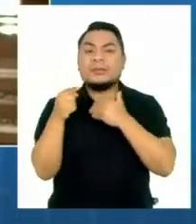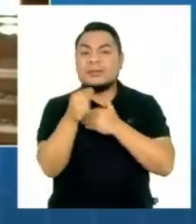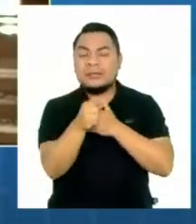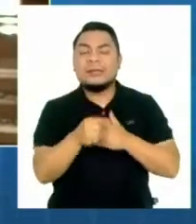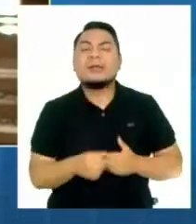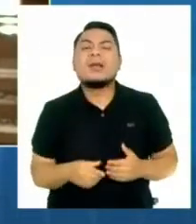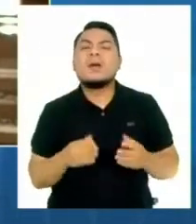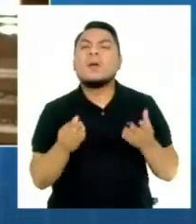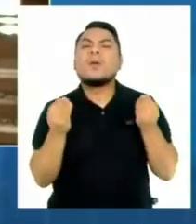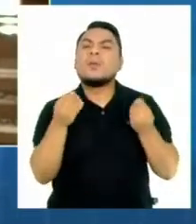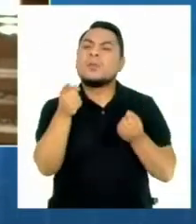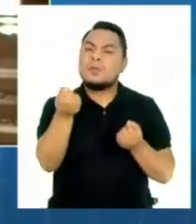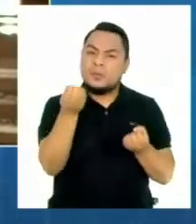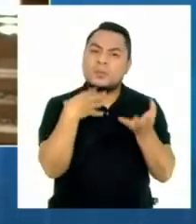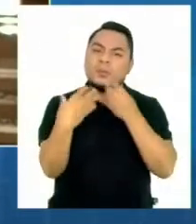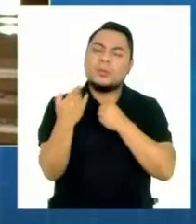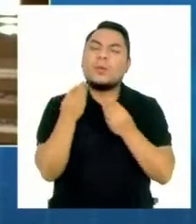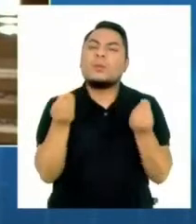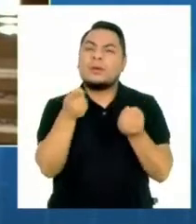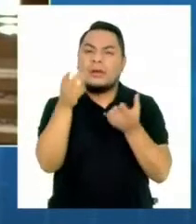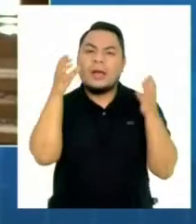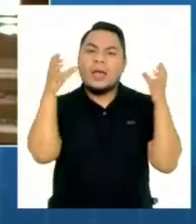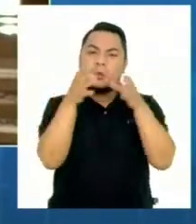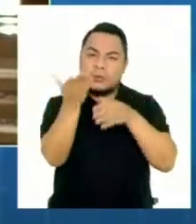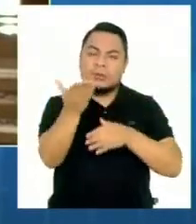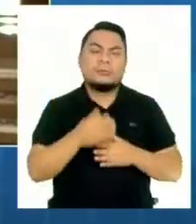República. ¿Cómo se mueve ahí la situación, Erick?